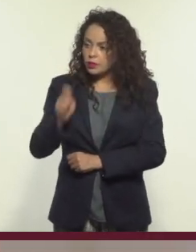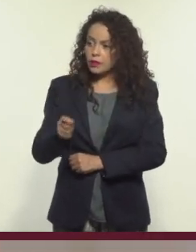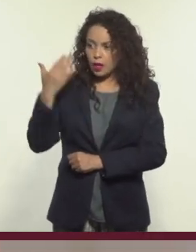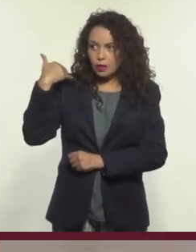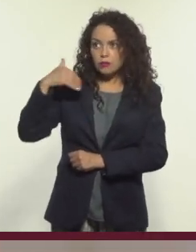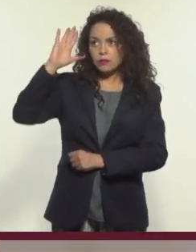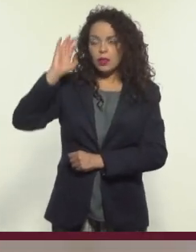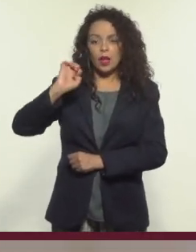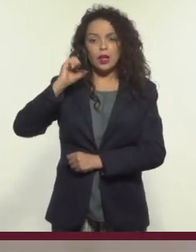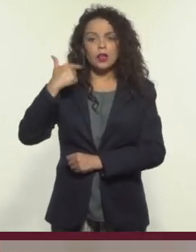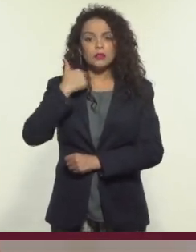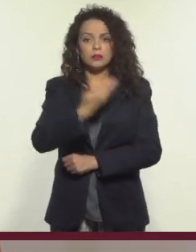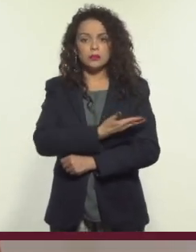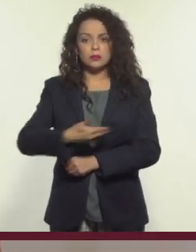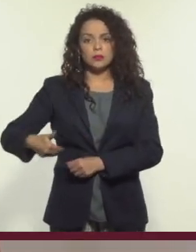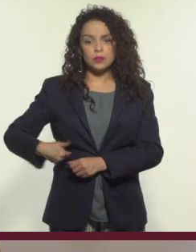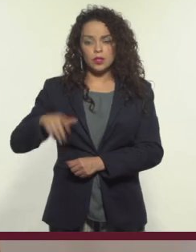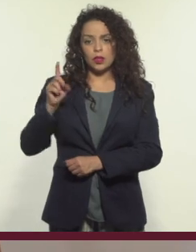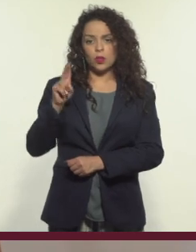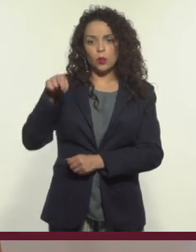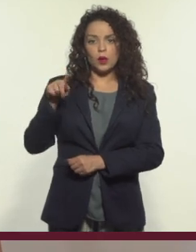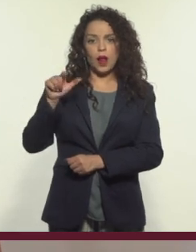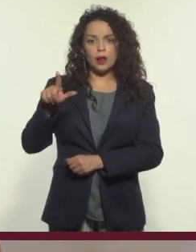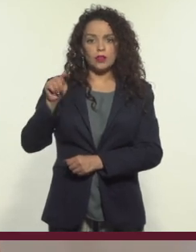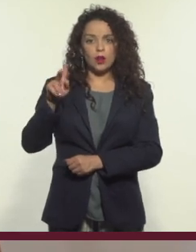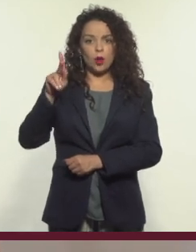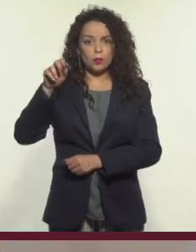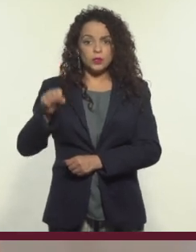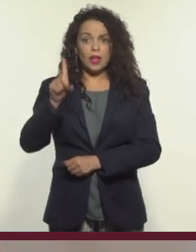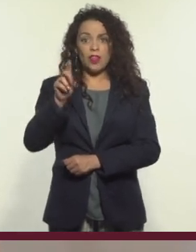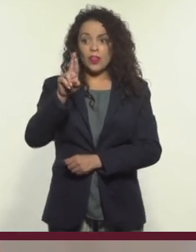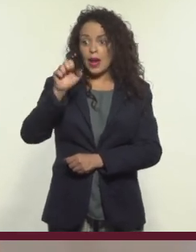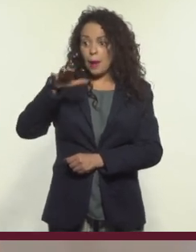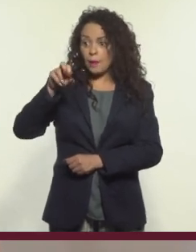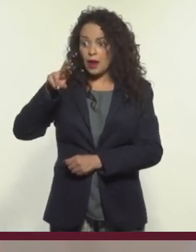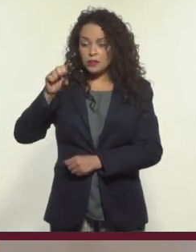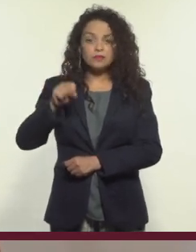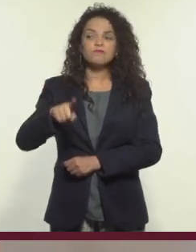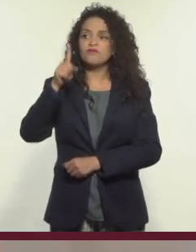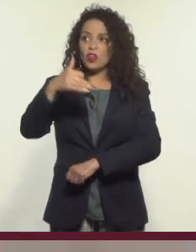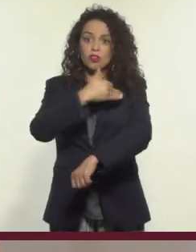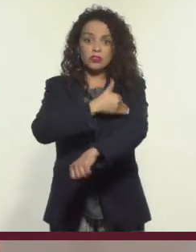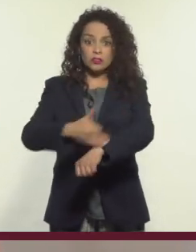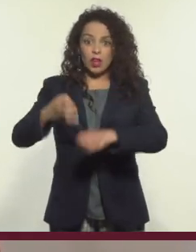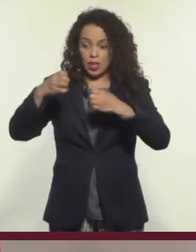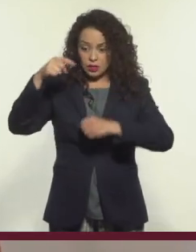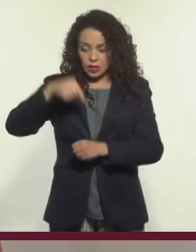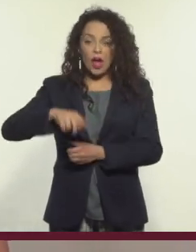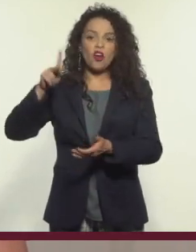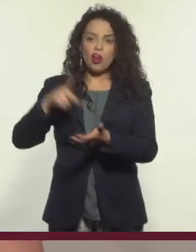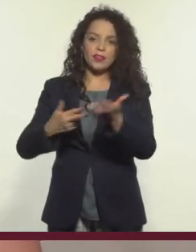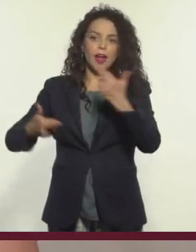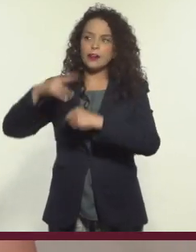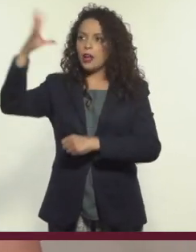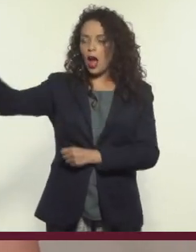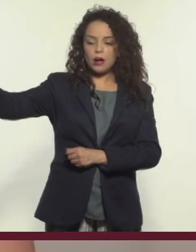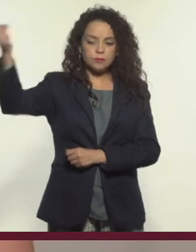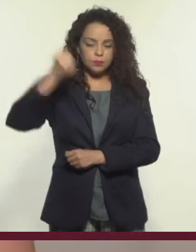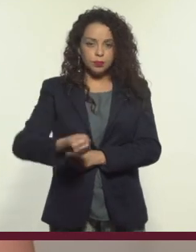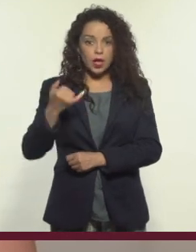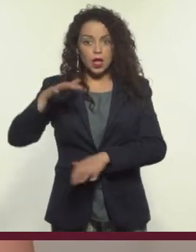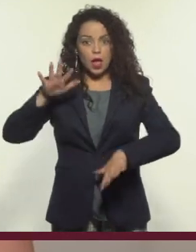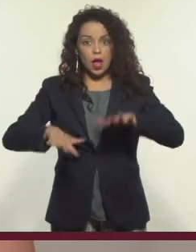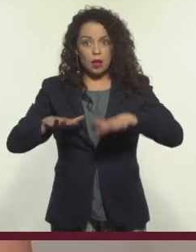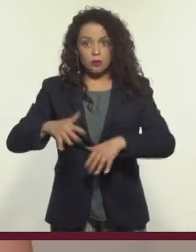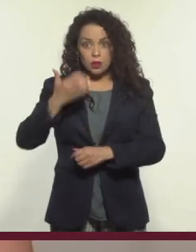administración de Donald Trump con los Dreamers. Muchos fueron enviados de vuelta a México con los familiares que tenían aquí y en algunos